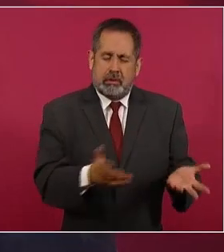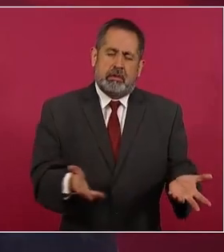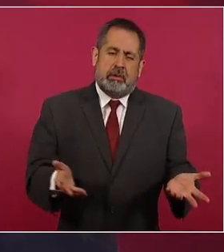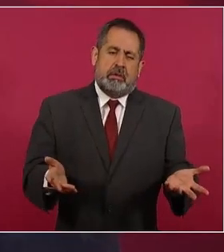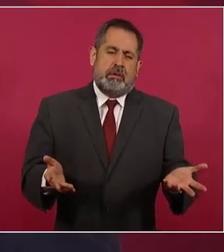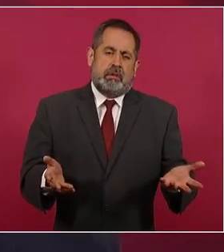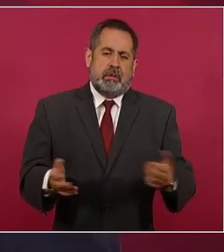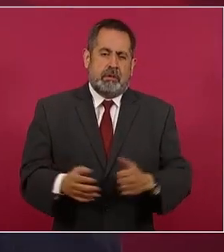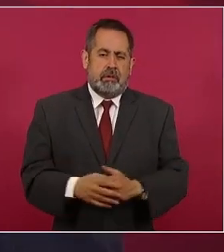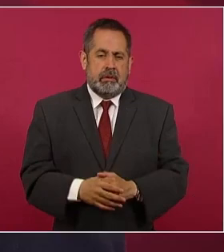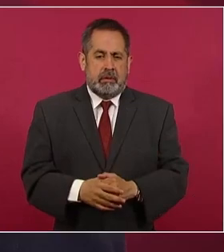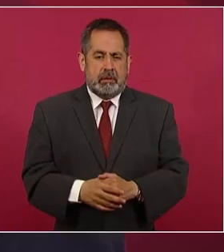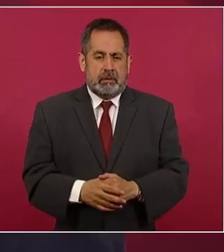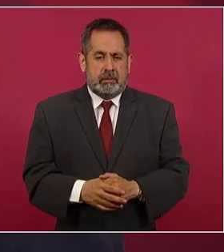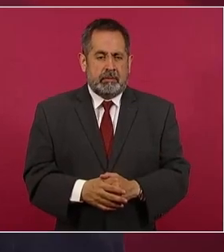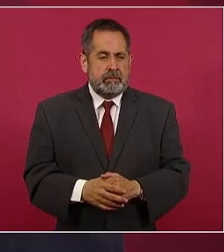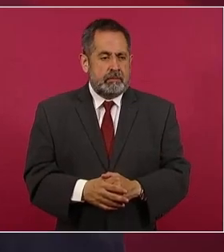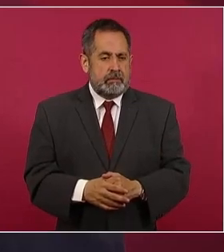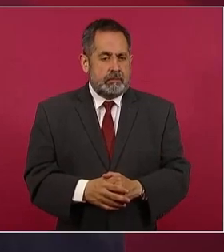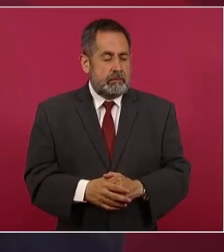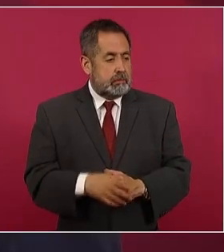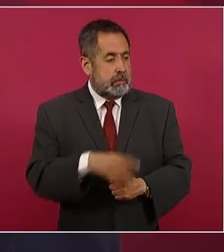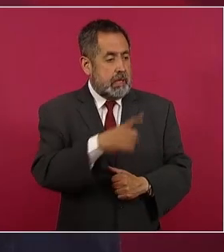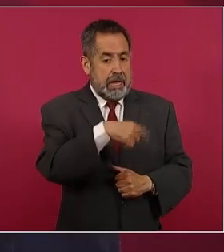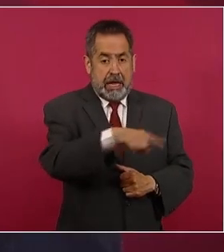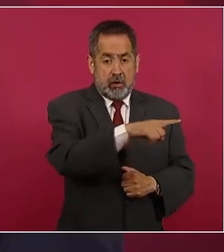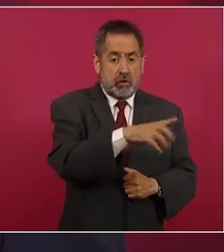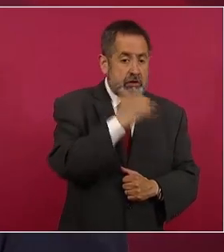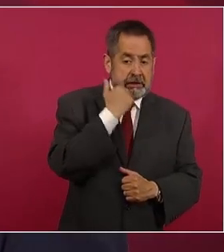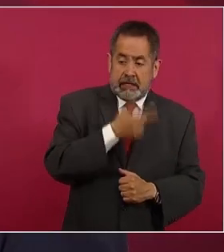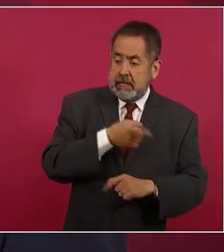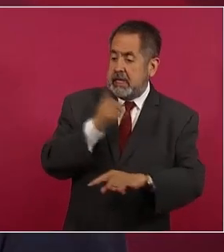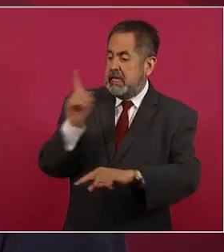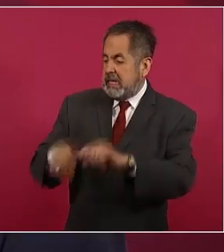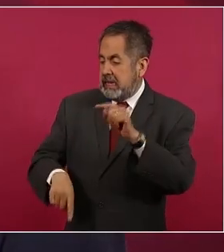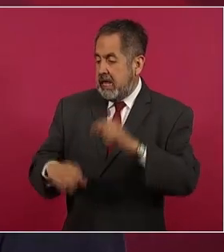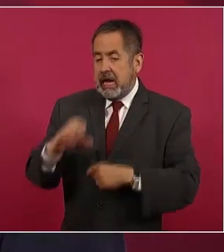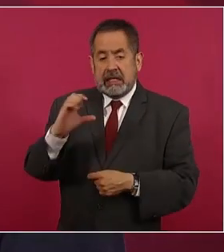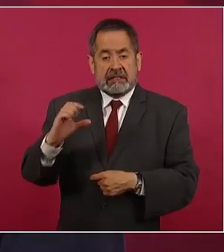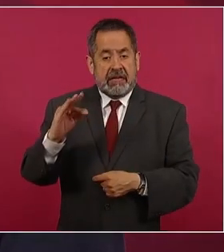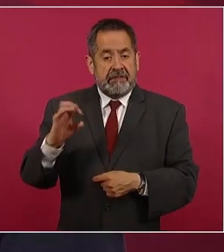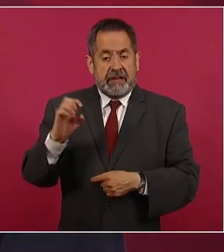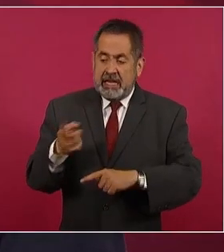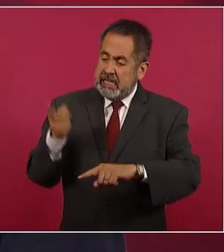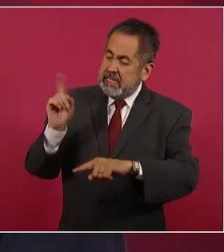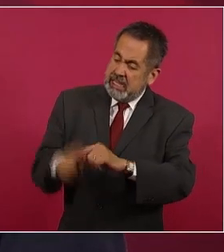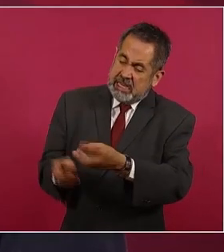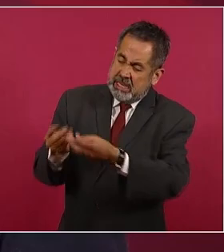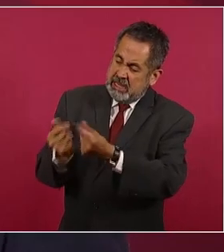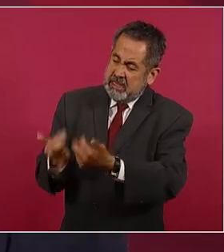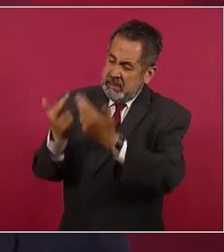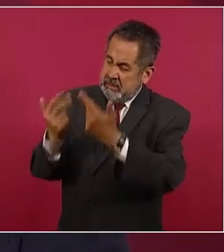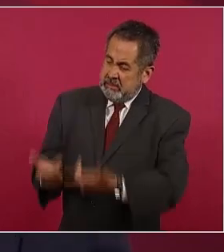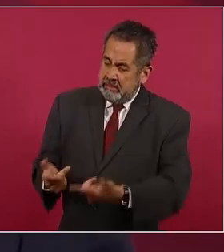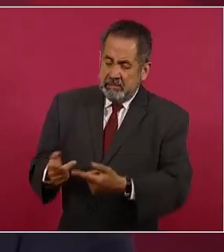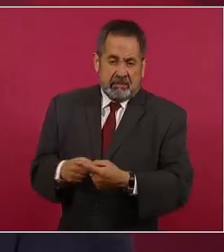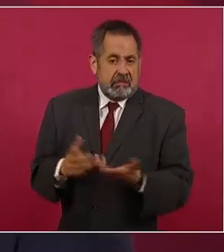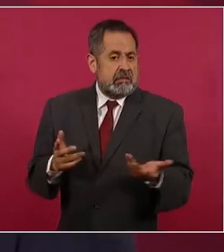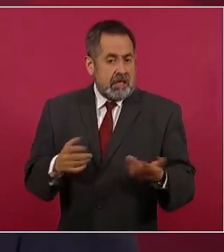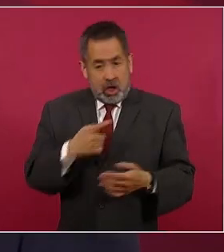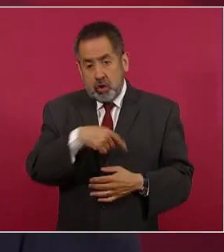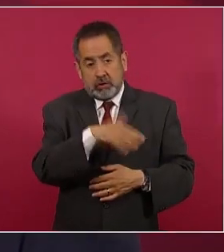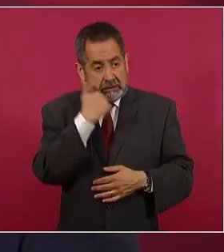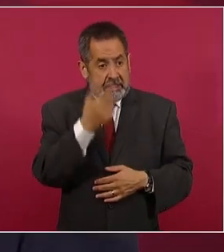a la empresa pública, Comisión Federal de Electricidad y dañar